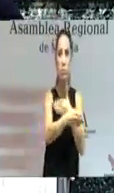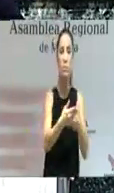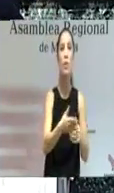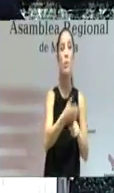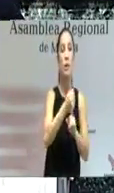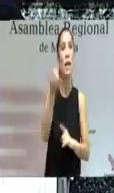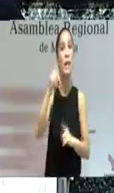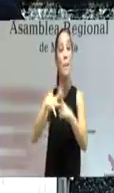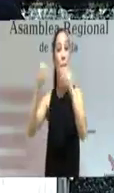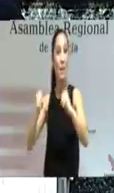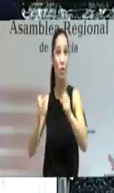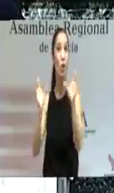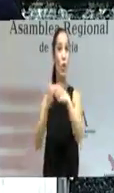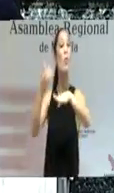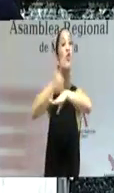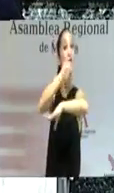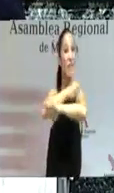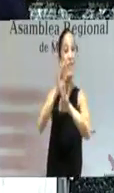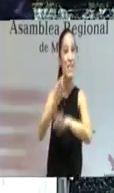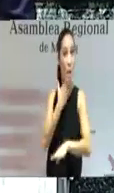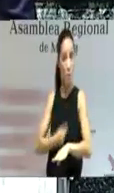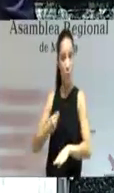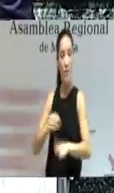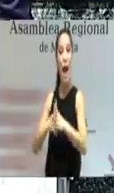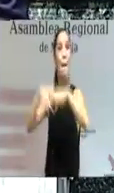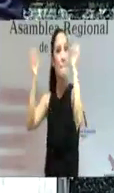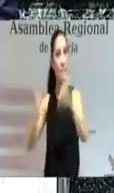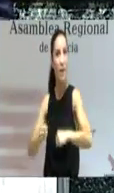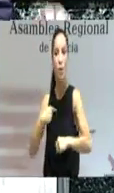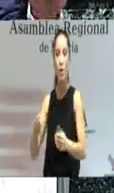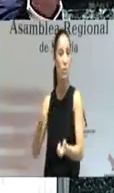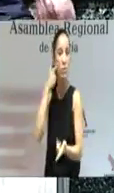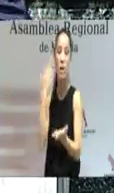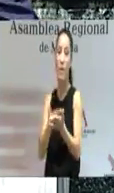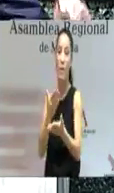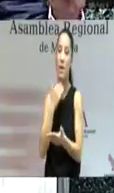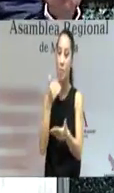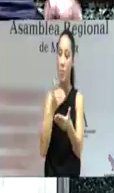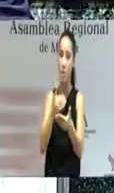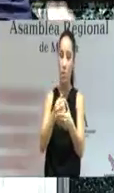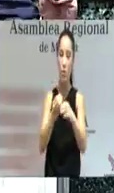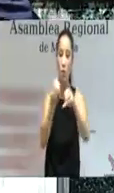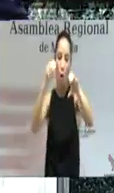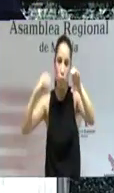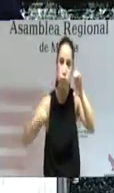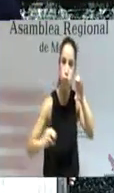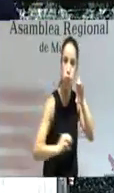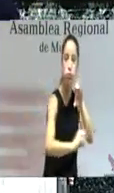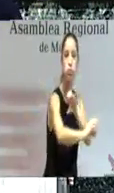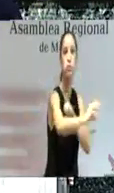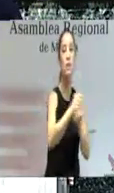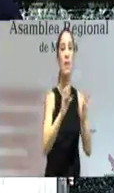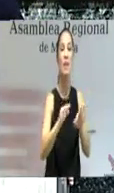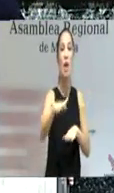con el Partido Ciudadanos en la región de Murcia y que garantizan que el AVE pase bajo tierra en los pasos a nivel de